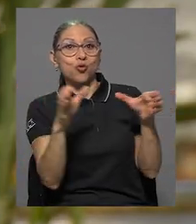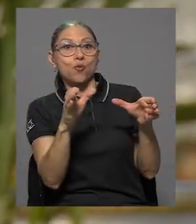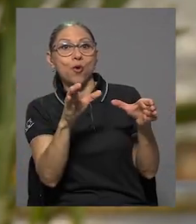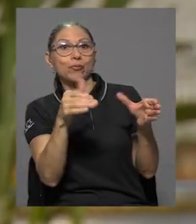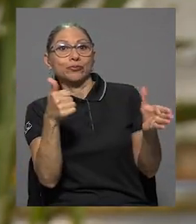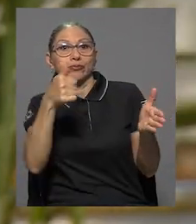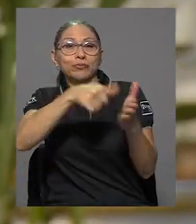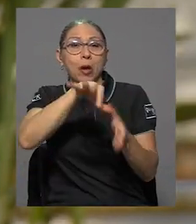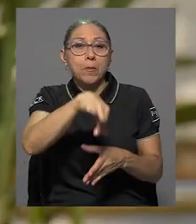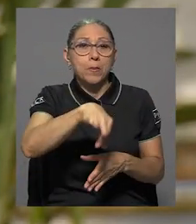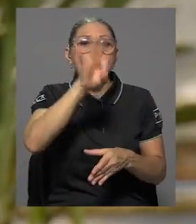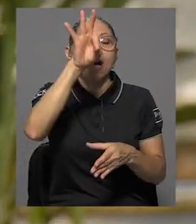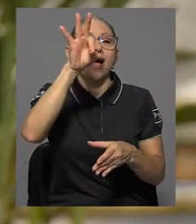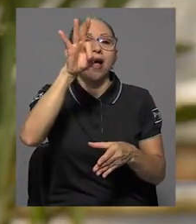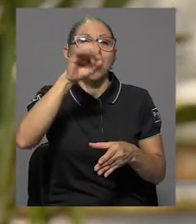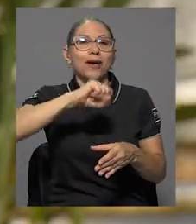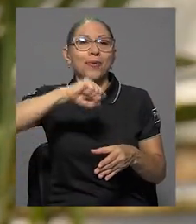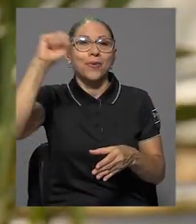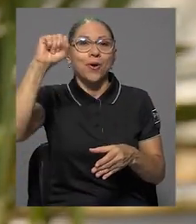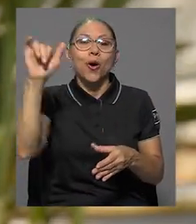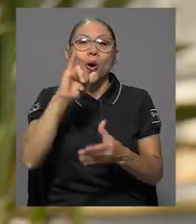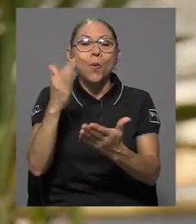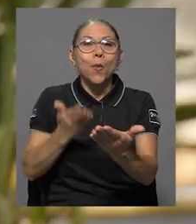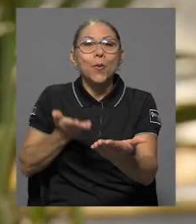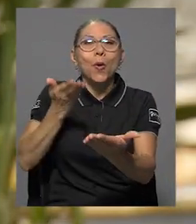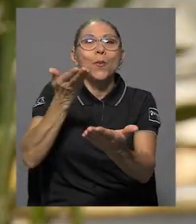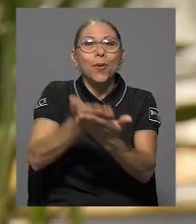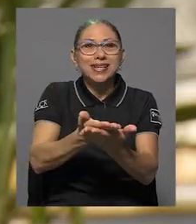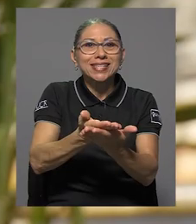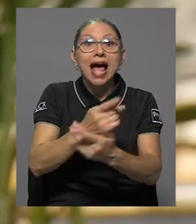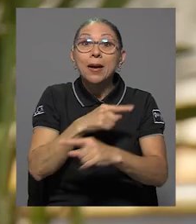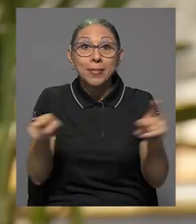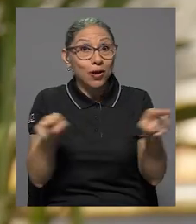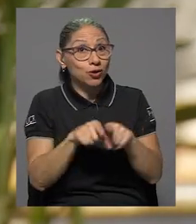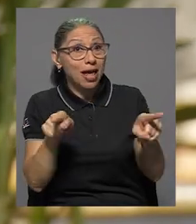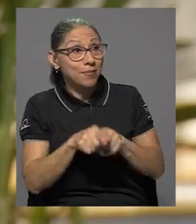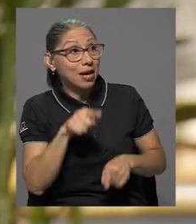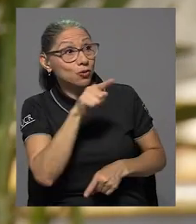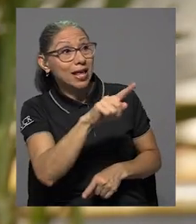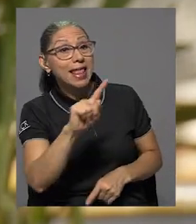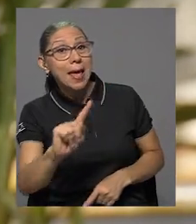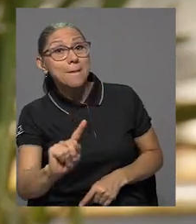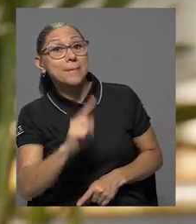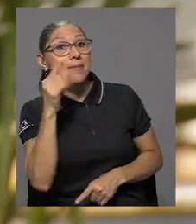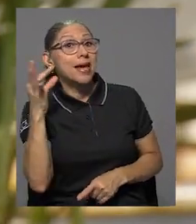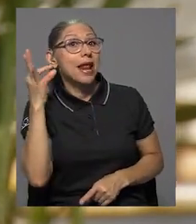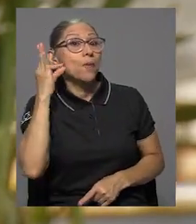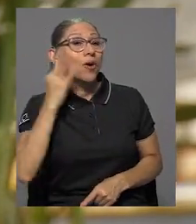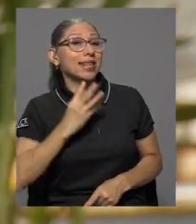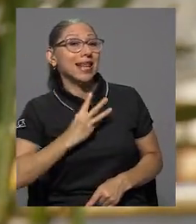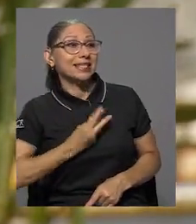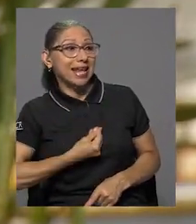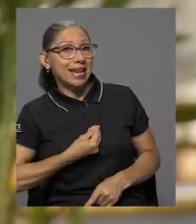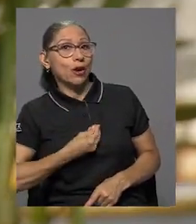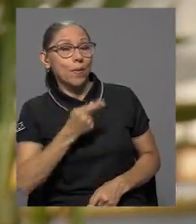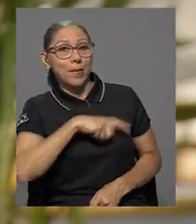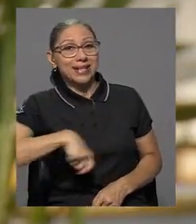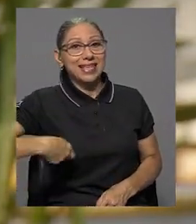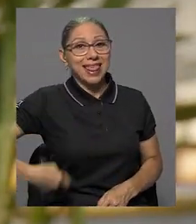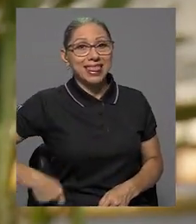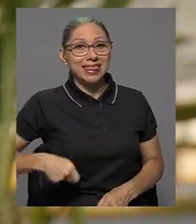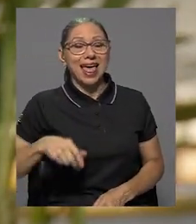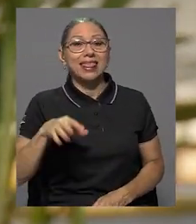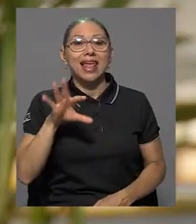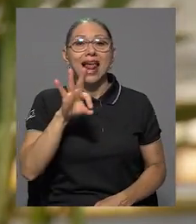de tu grupo como propuesta estudiantil y electoral, pero también no podemos obviamente dejarlo de lado. Soy la primera mujer transgénero,